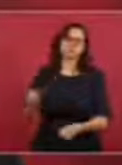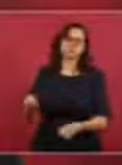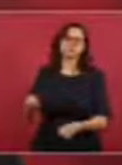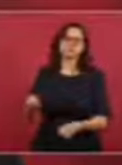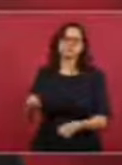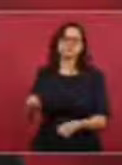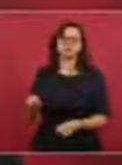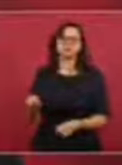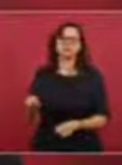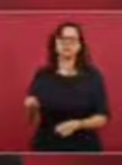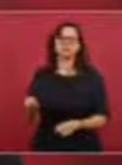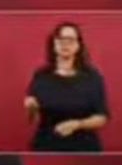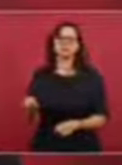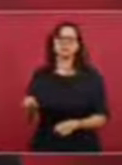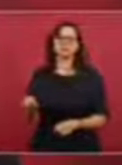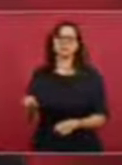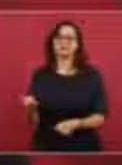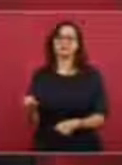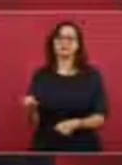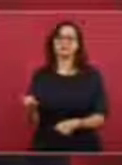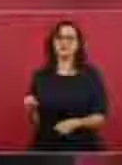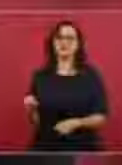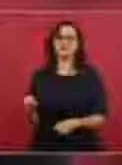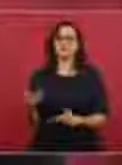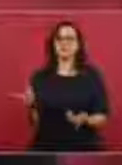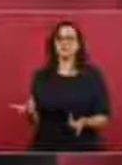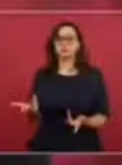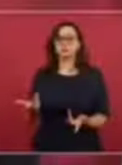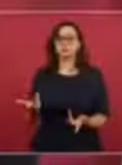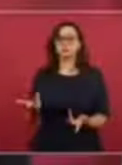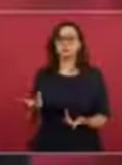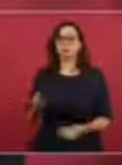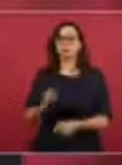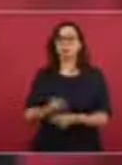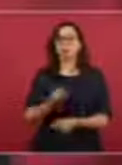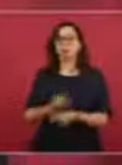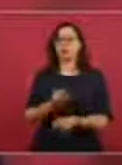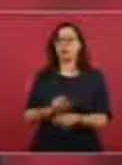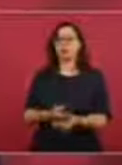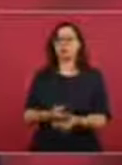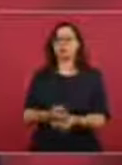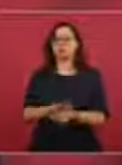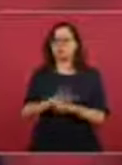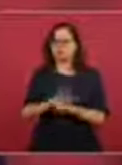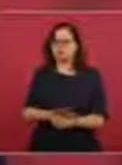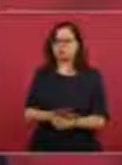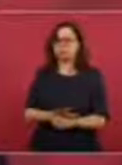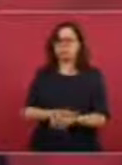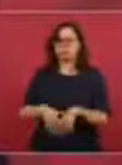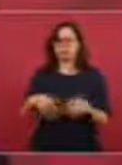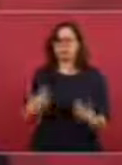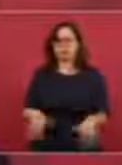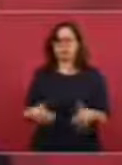está siendo sometida a fuertes presiones,